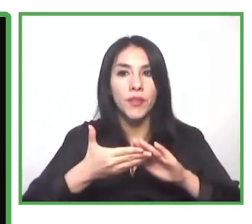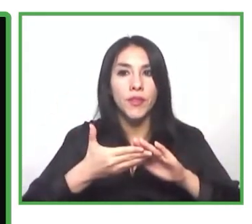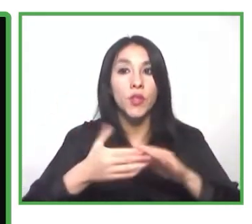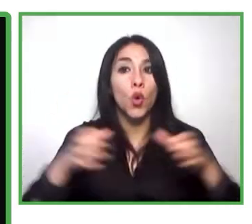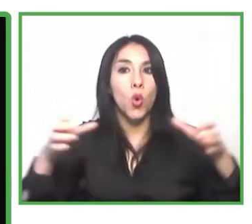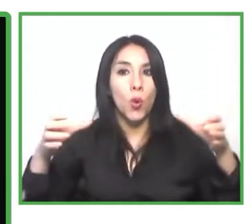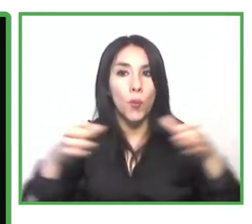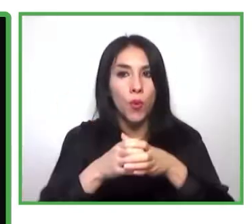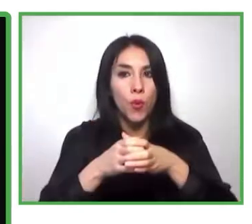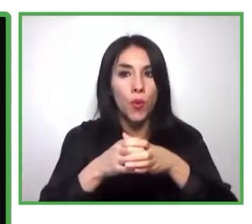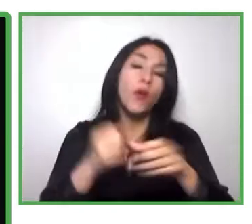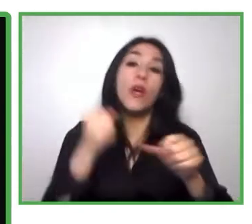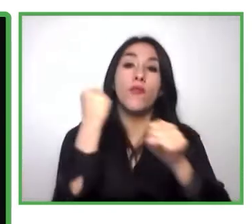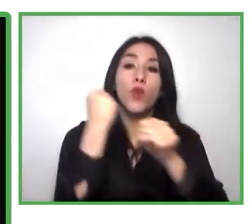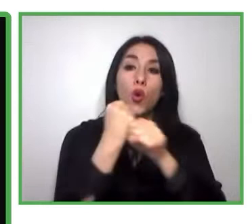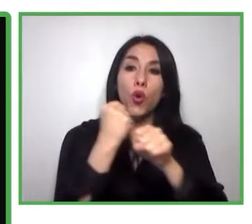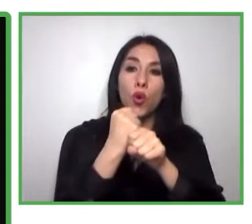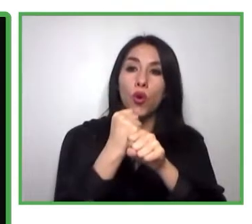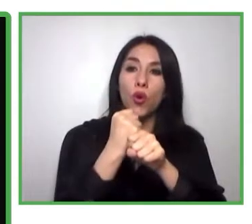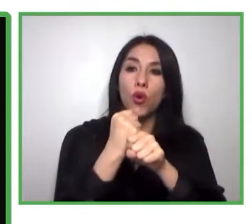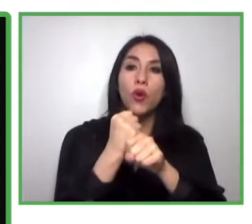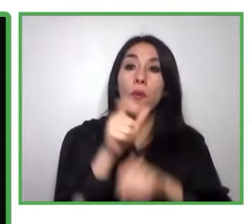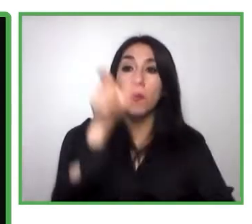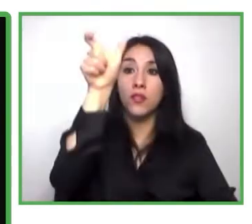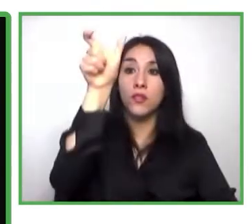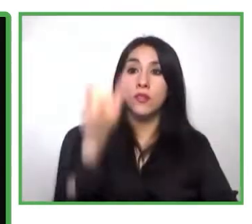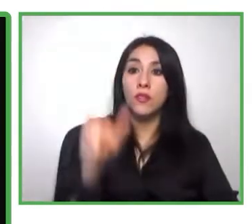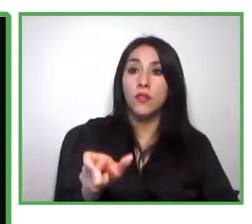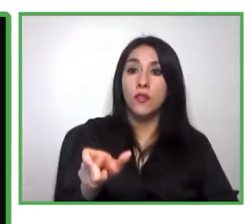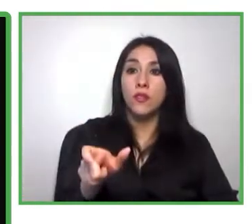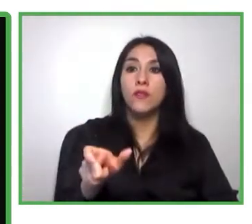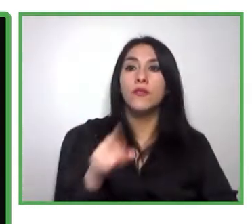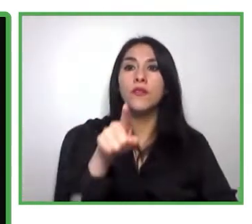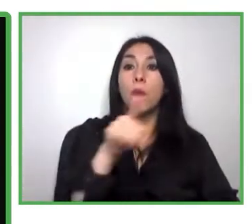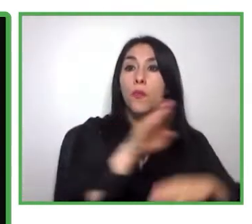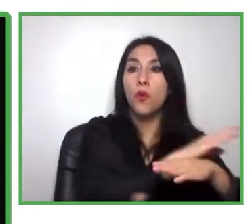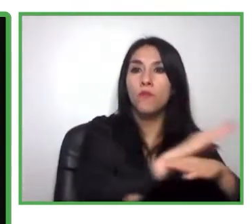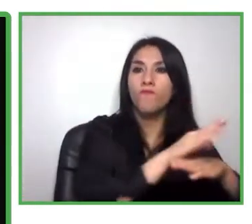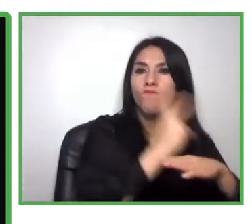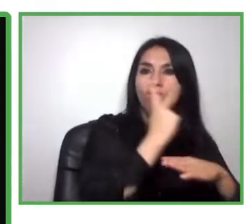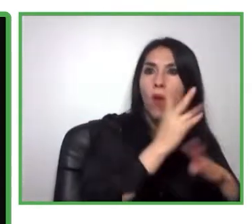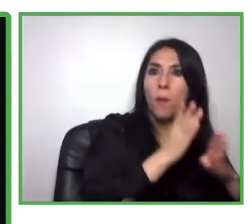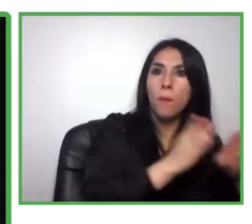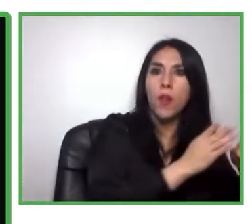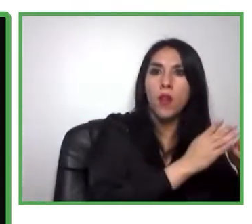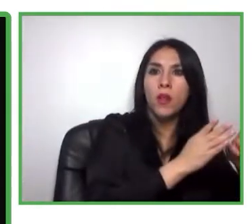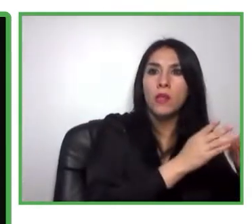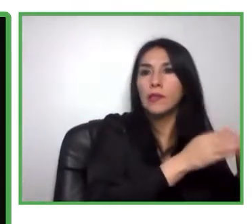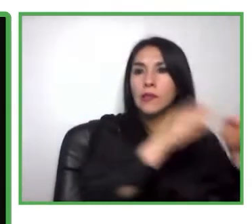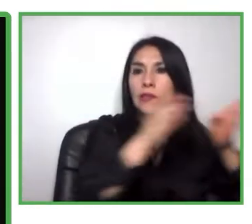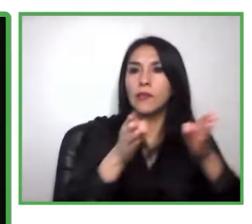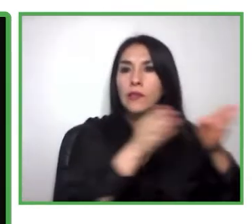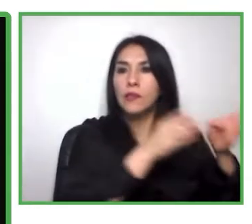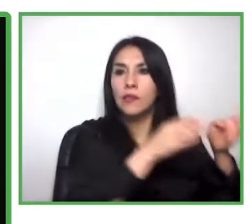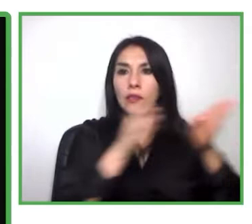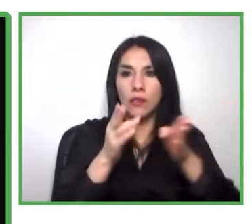que contratan, y van a personas con discapacidad, y un ejemplo de esto es la empresa Securitas, con un programa de seguridad inclusiva, donde